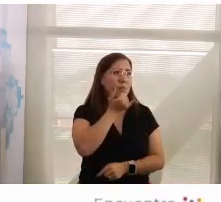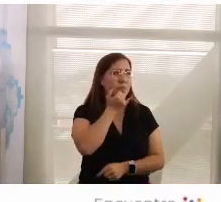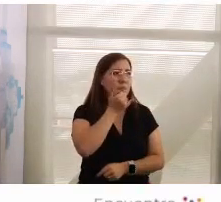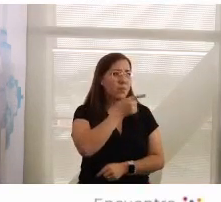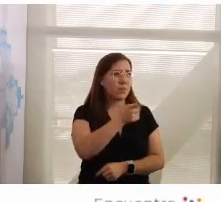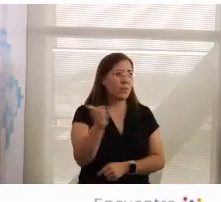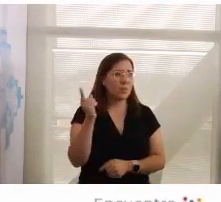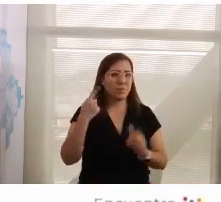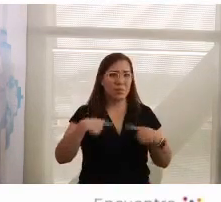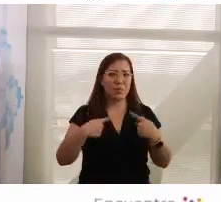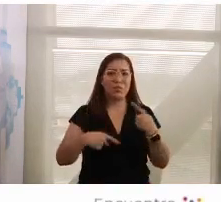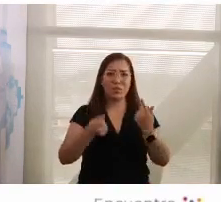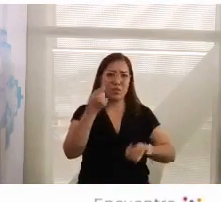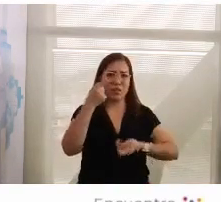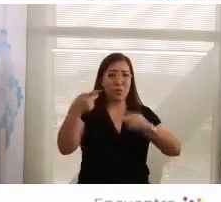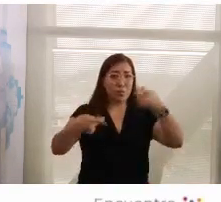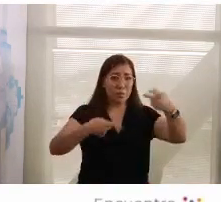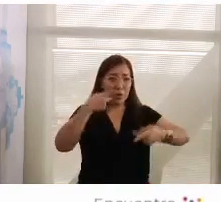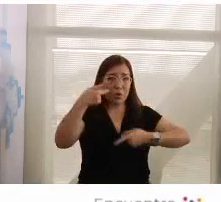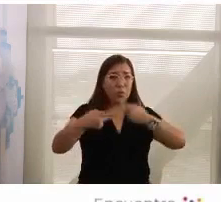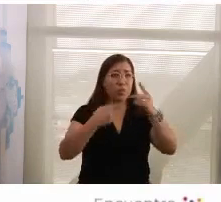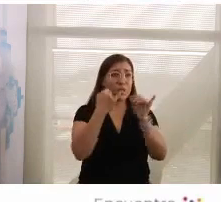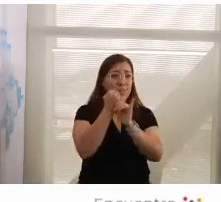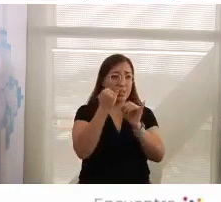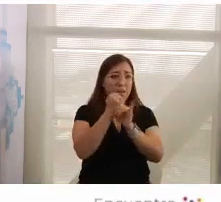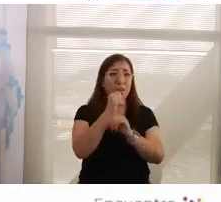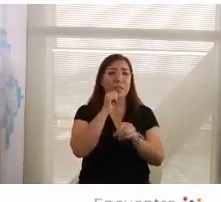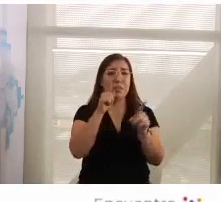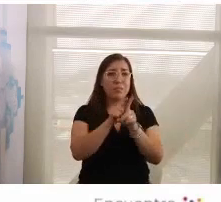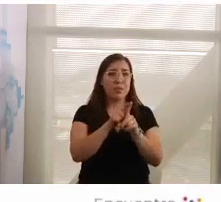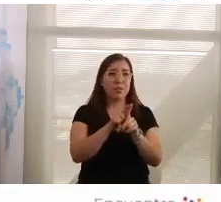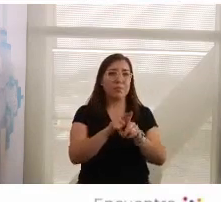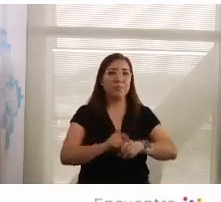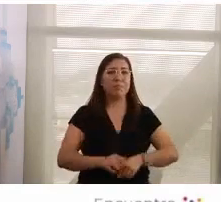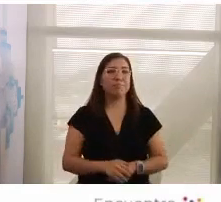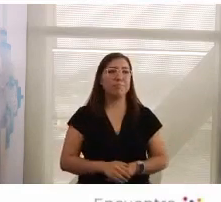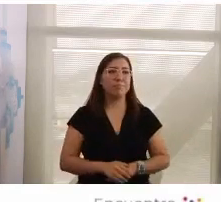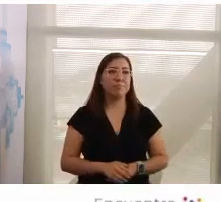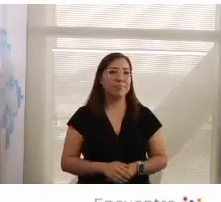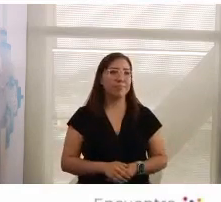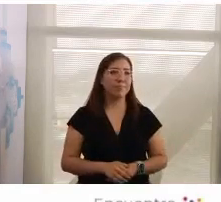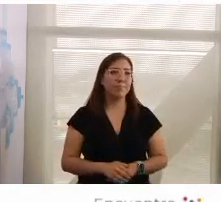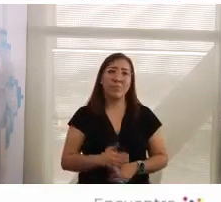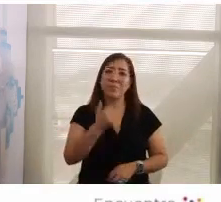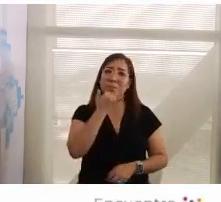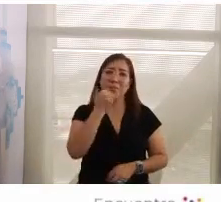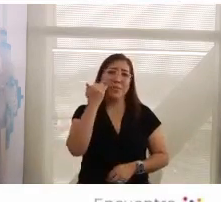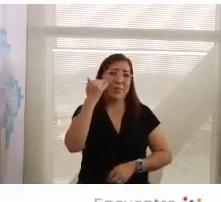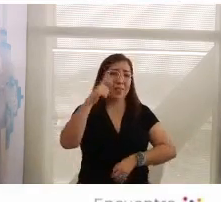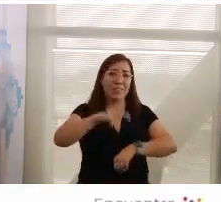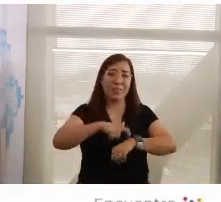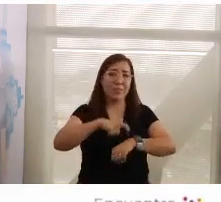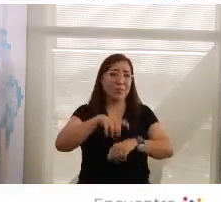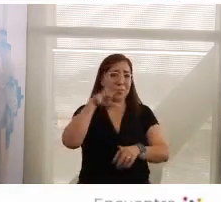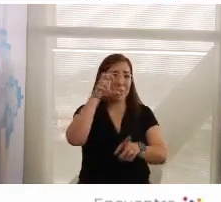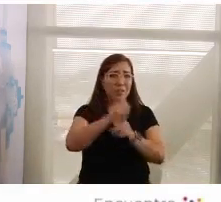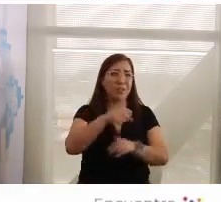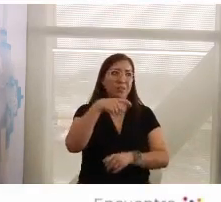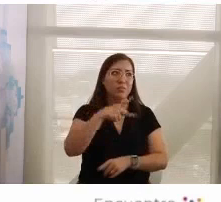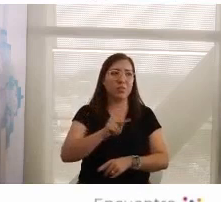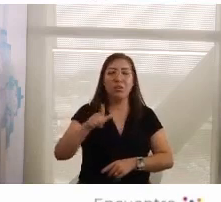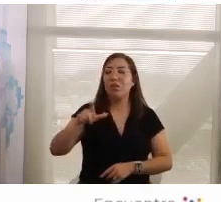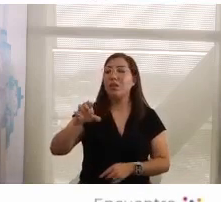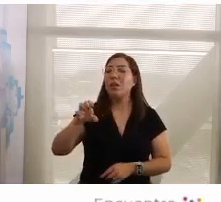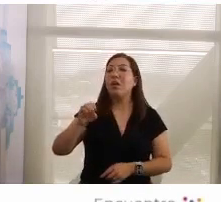de quienes nos acompañan de manera digital, ya no las vamos a poder tomar por cuestiones de tiempo, pero Leo, tu